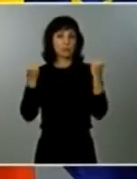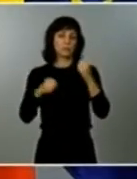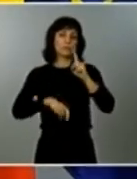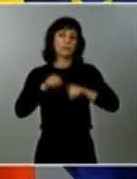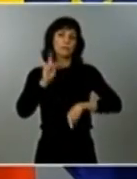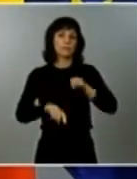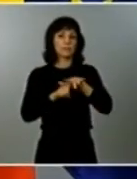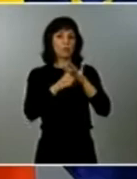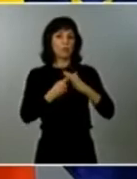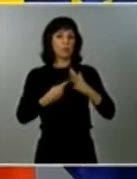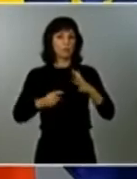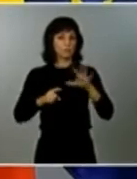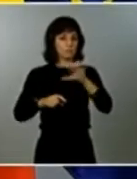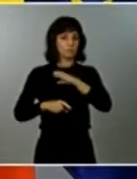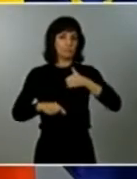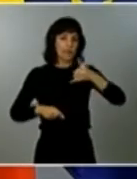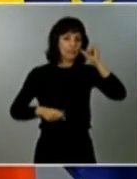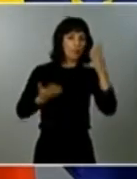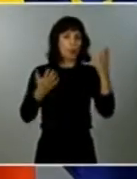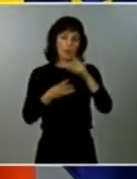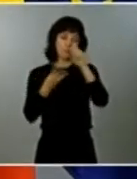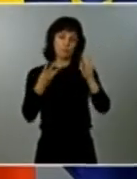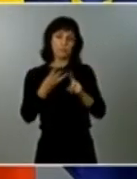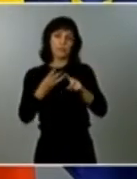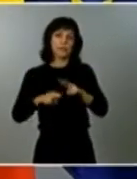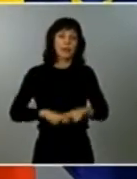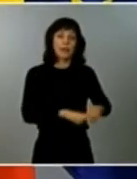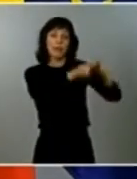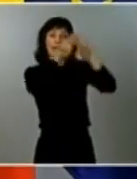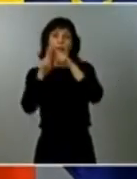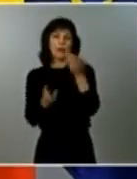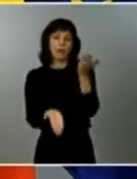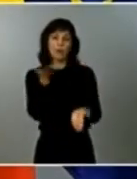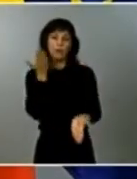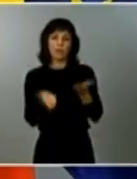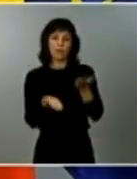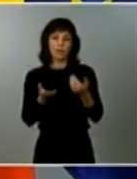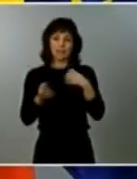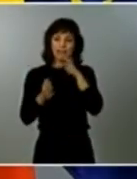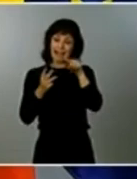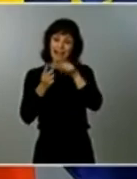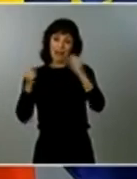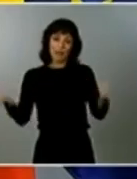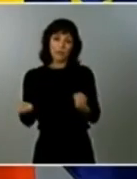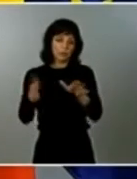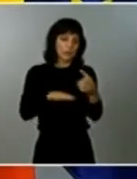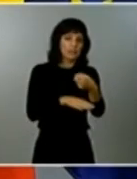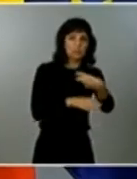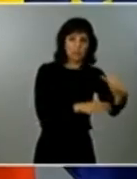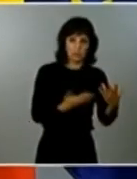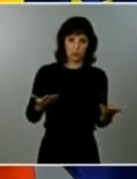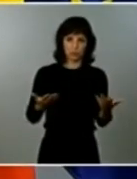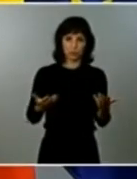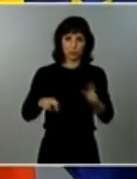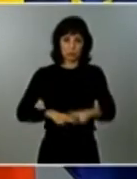ejemplo la restricción del cierre de la hostelería en algunos territorios. Ya ha señalado que, para valorar su eficacia, habría que esperar mínimo